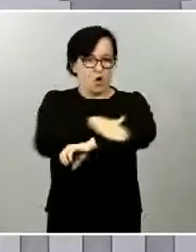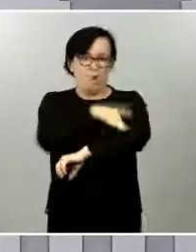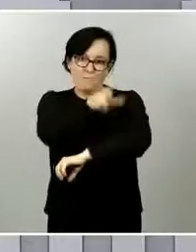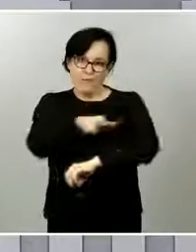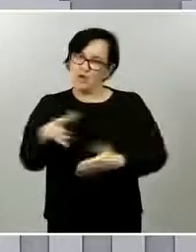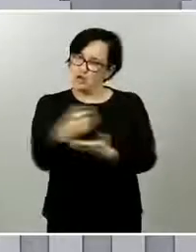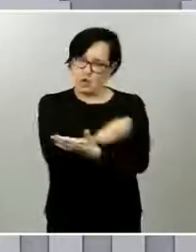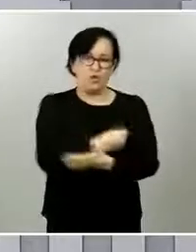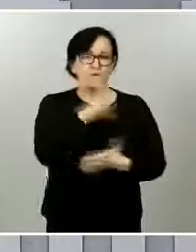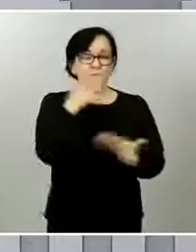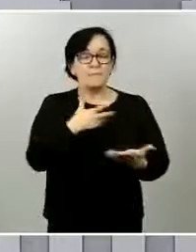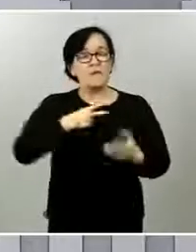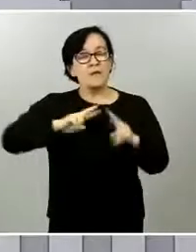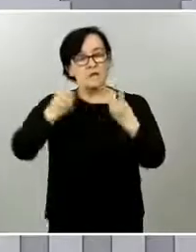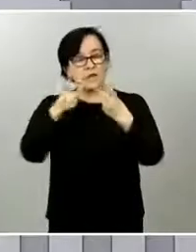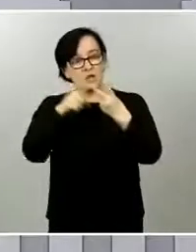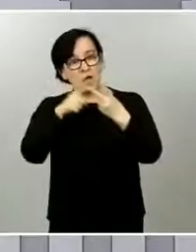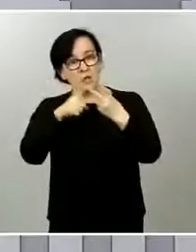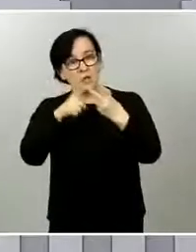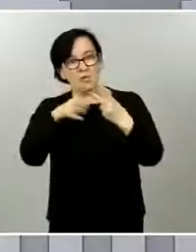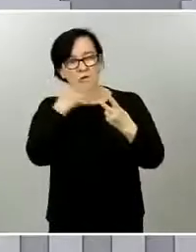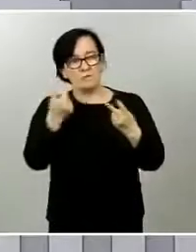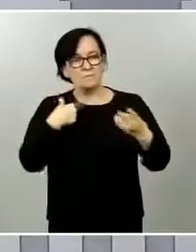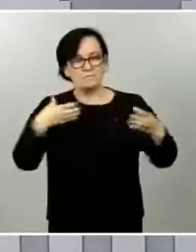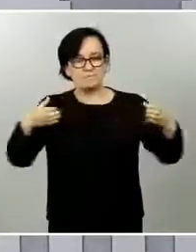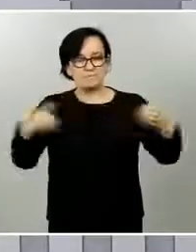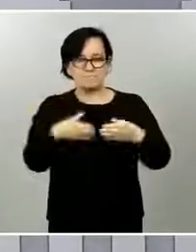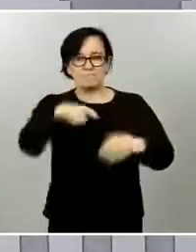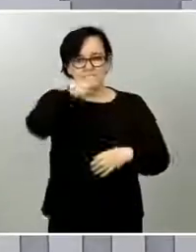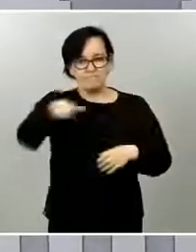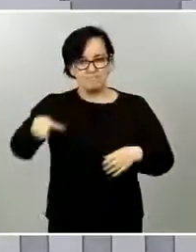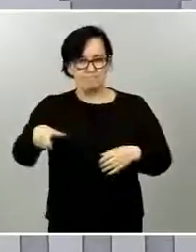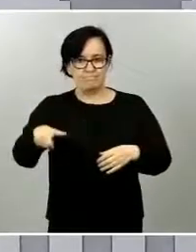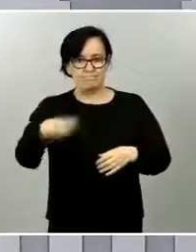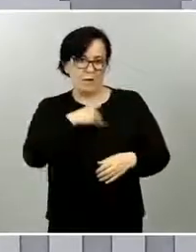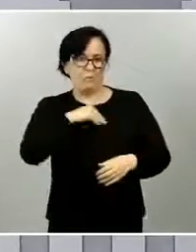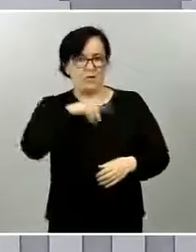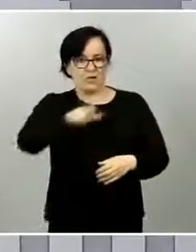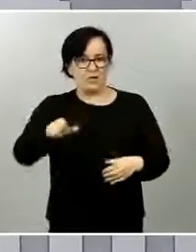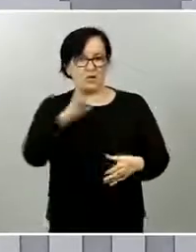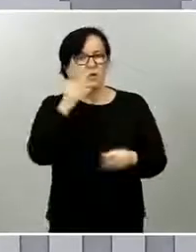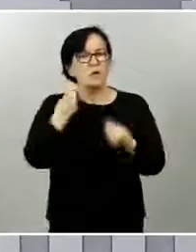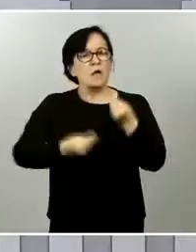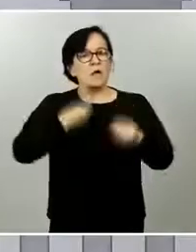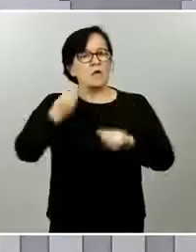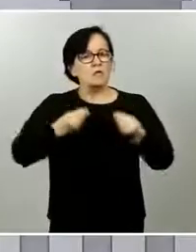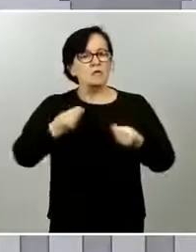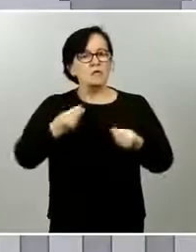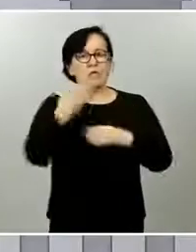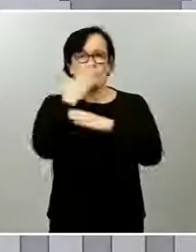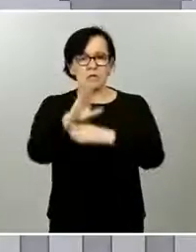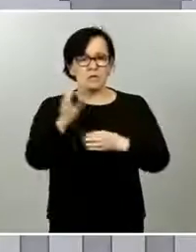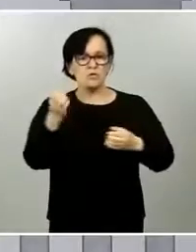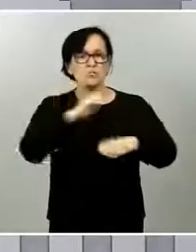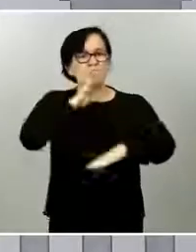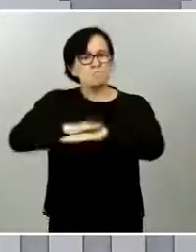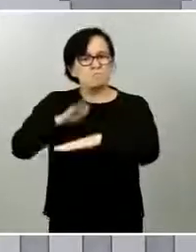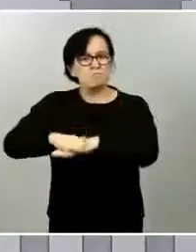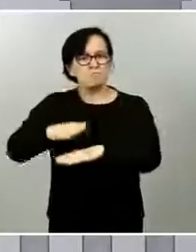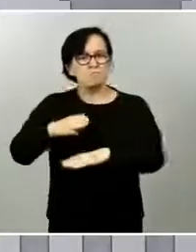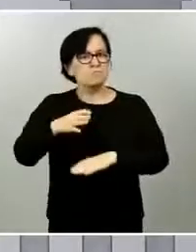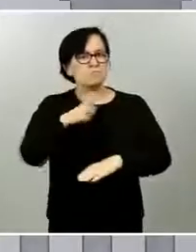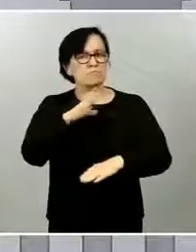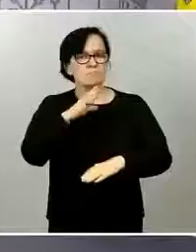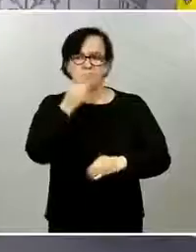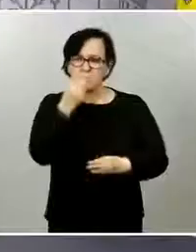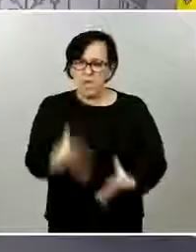seguro, que más temprano que tarde, ganar esa batalla final. Gracias en nombre del Gobierno. En segundo lugar, queremos agradecer y extender